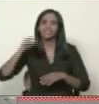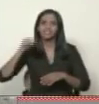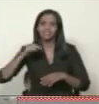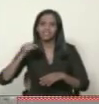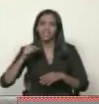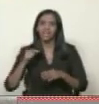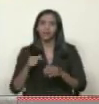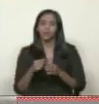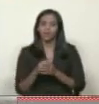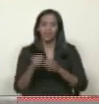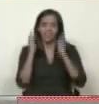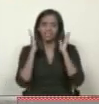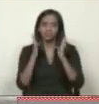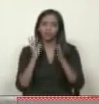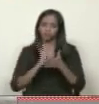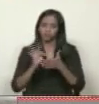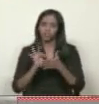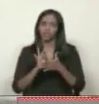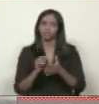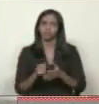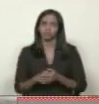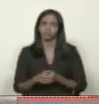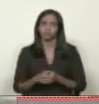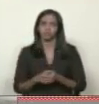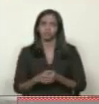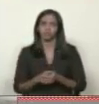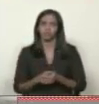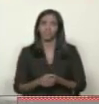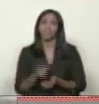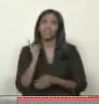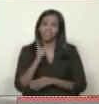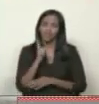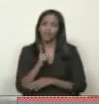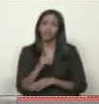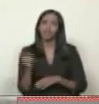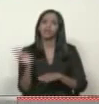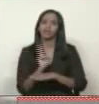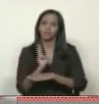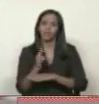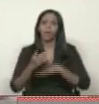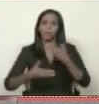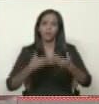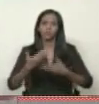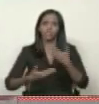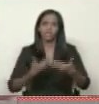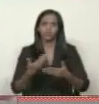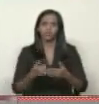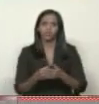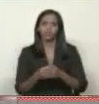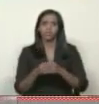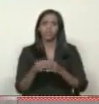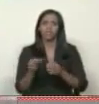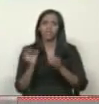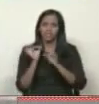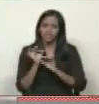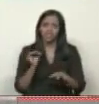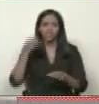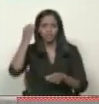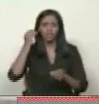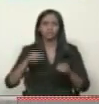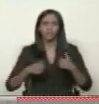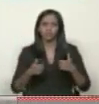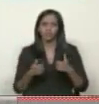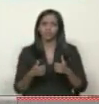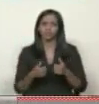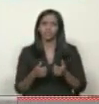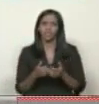esto siga funcionando. Deberían de agilizar el proceso, de verdad. Dejen de pensar más en